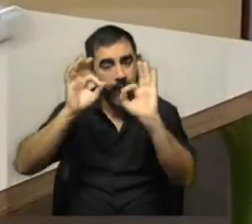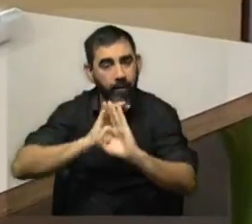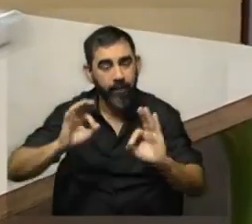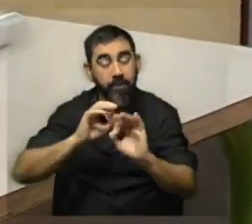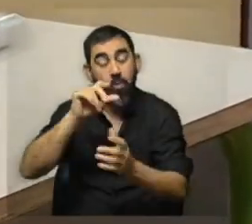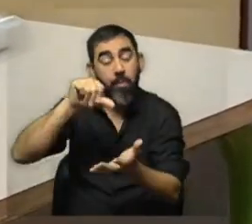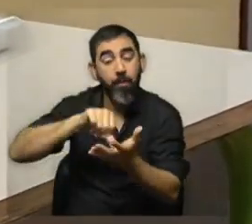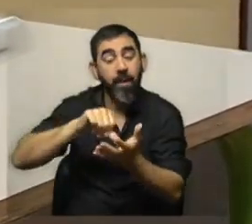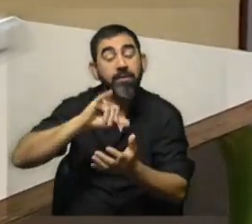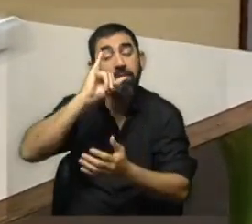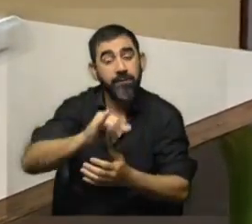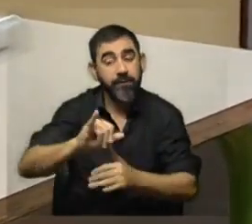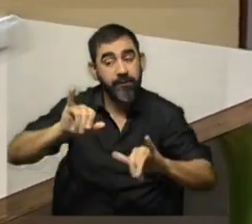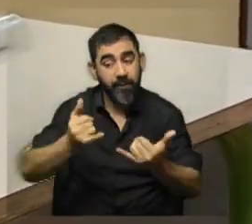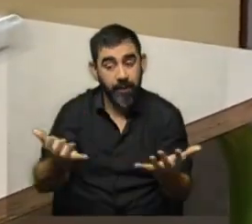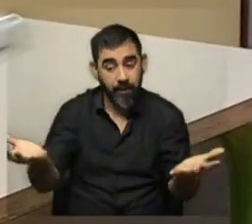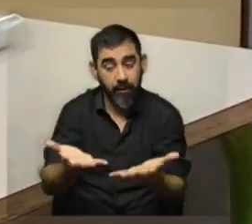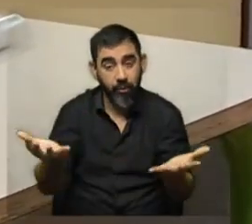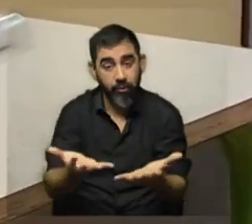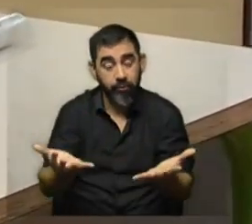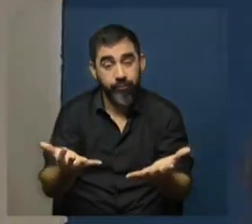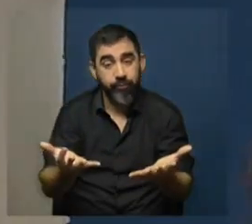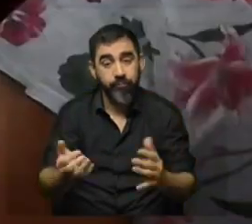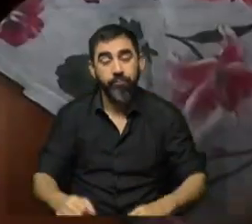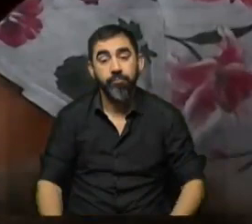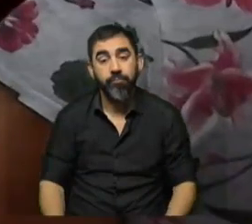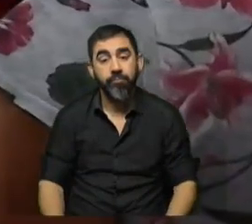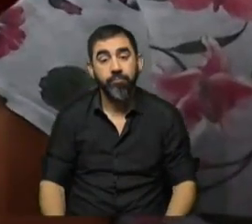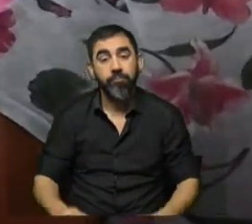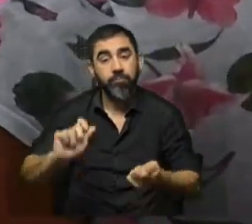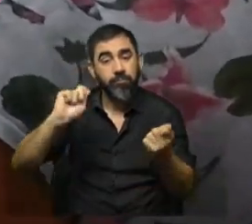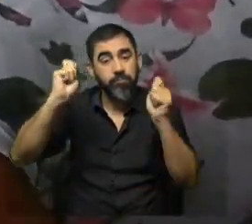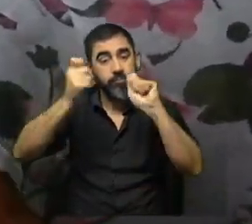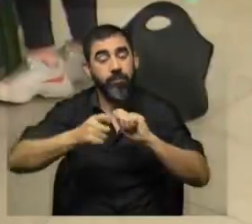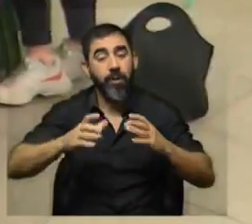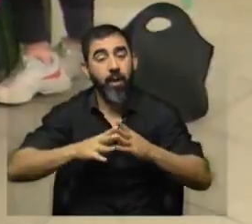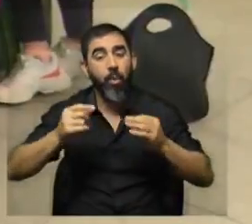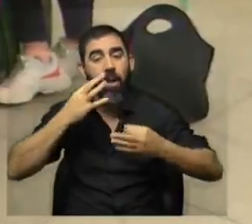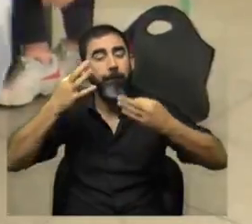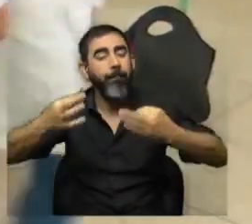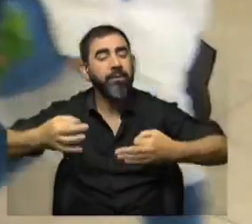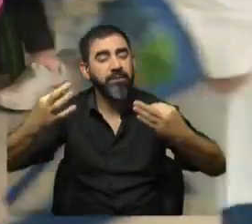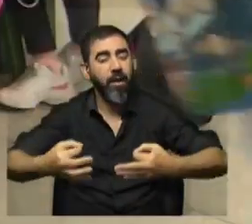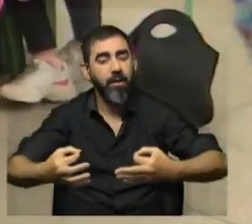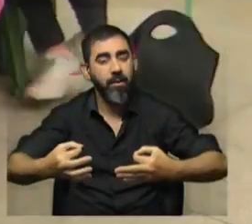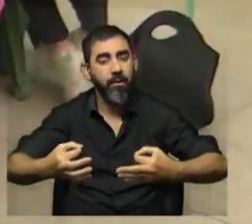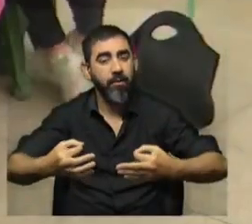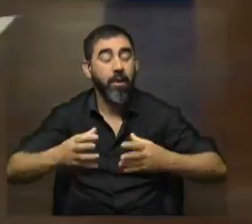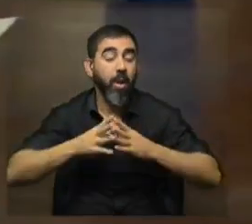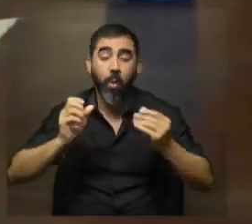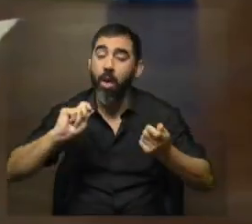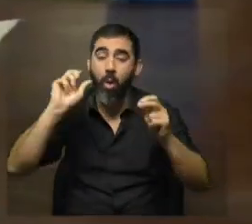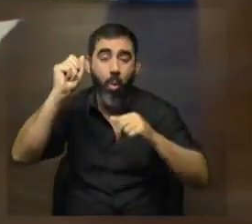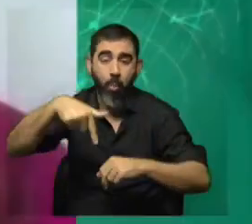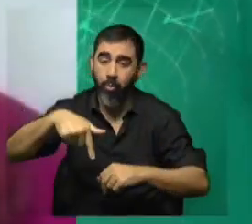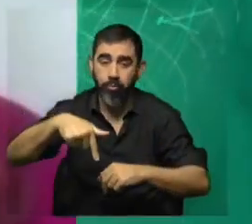países sí ya está sucediendo, es en la reconversión de las escuelas especiales en escuelas comunes.